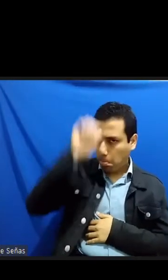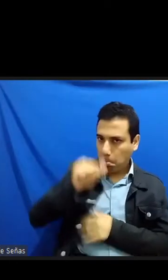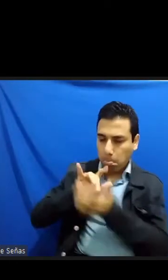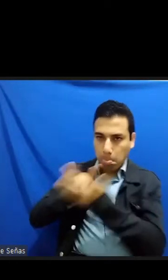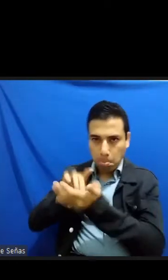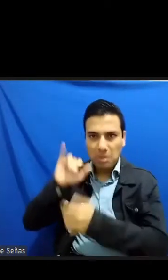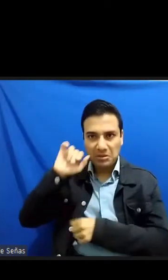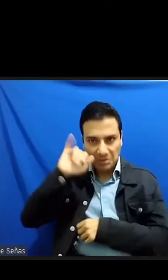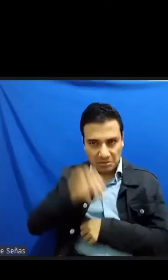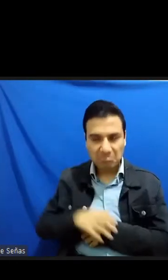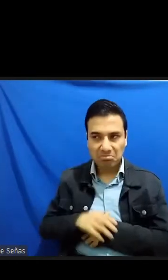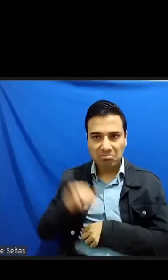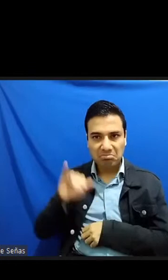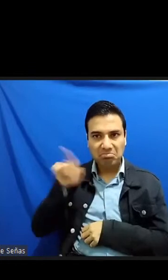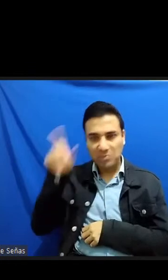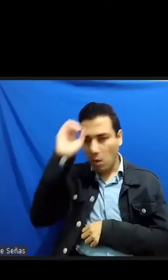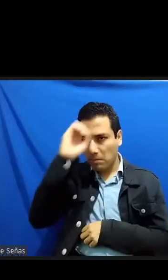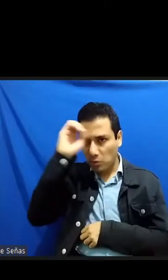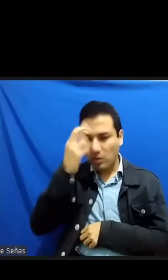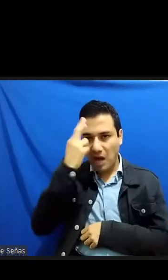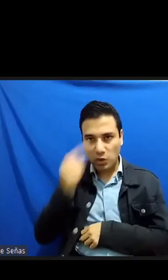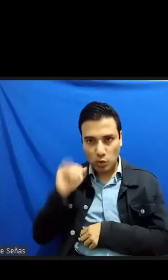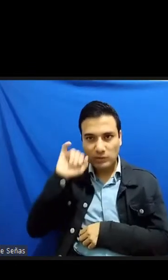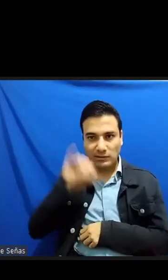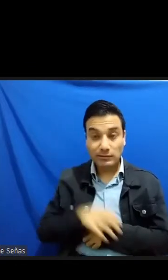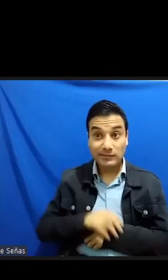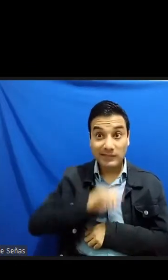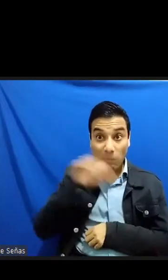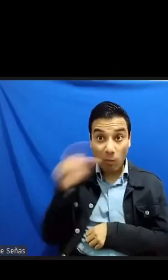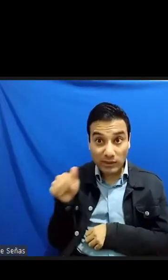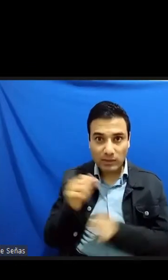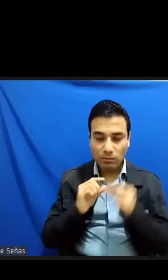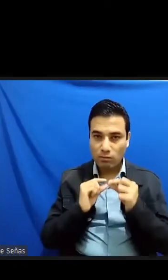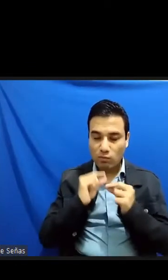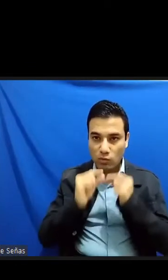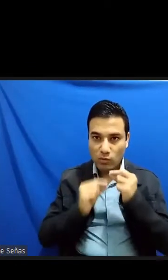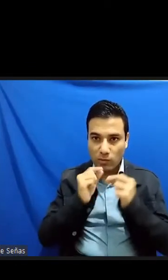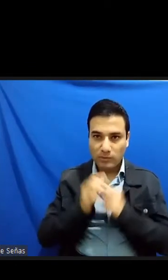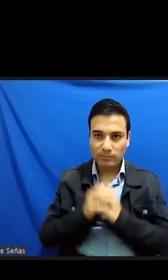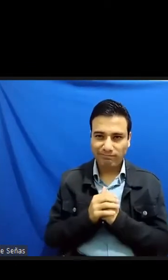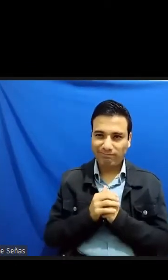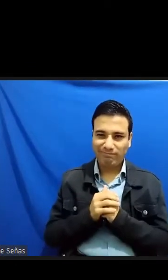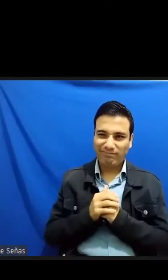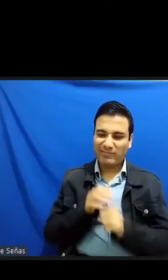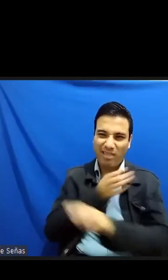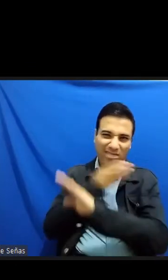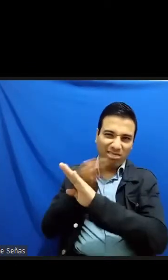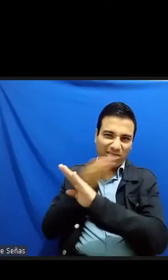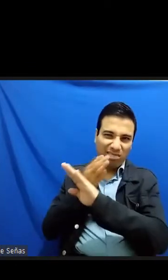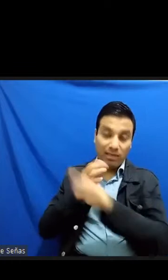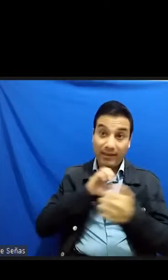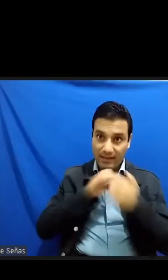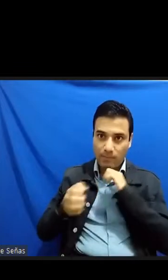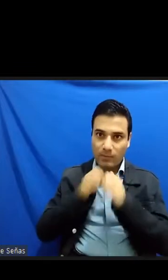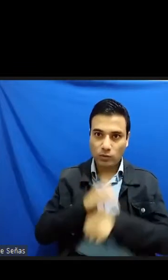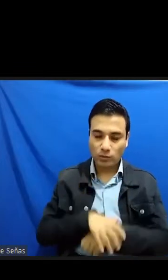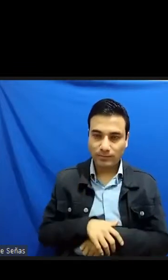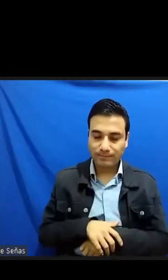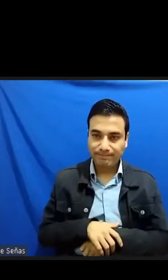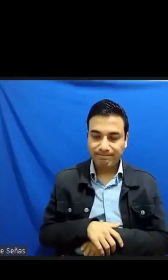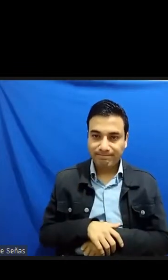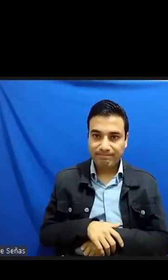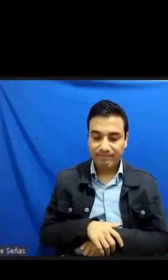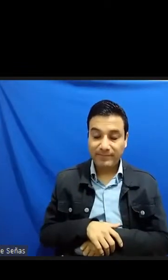planteado por Chiqui Nagaoka fueron con el tiempo sus principales detractores aquellos que